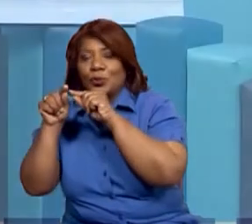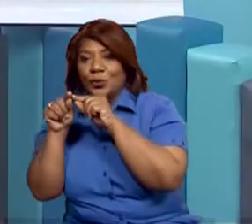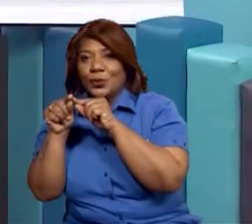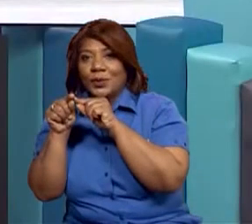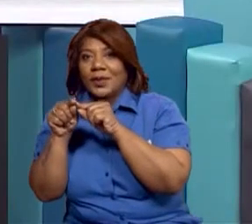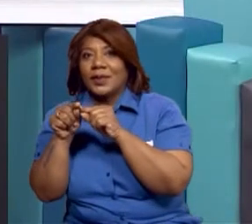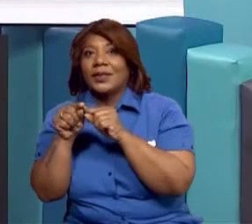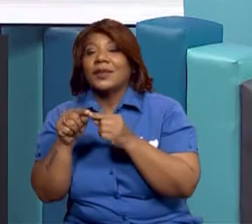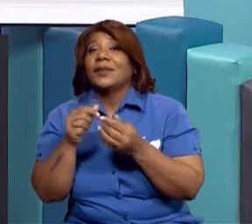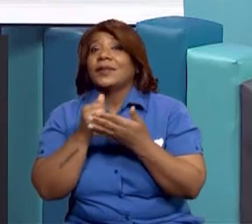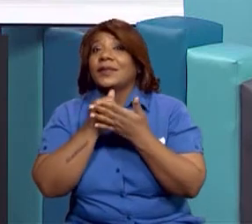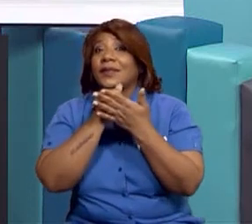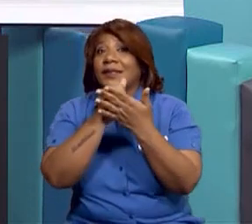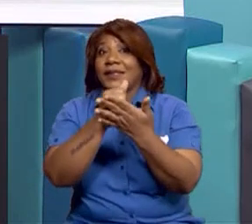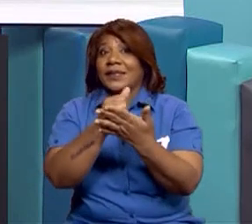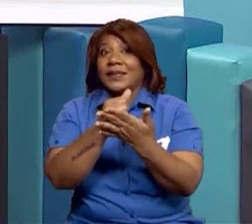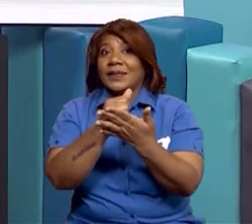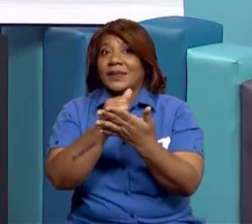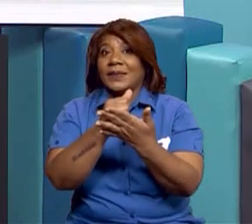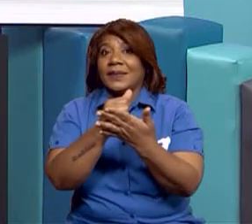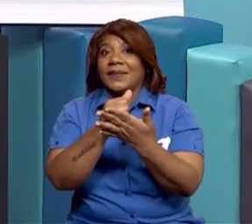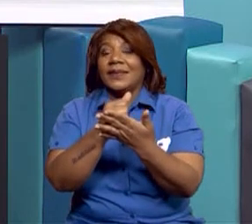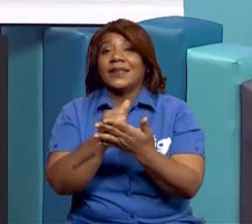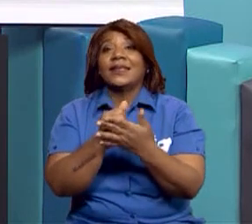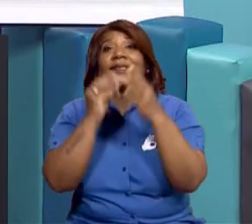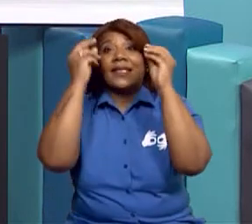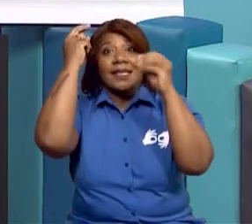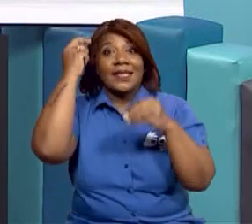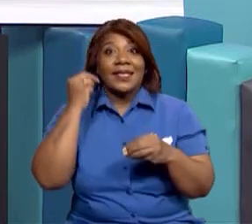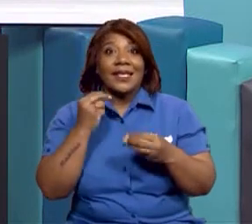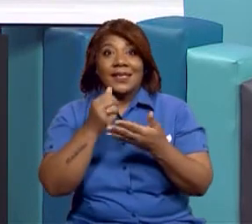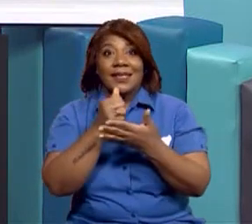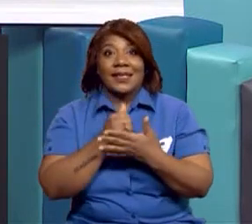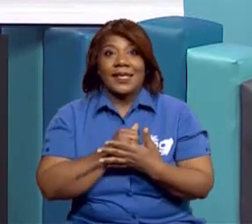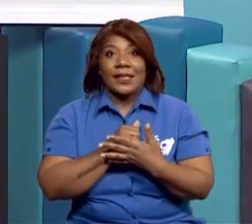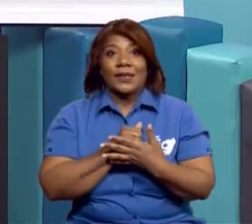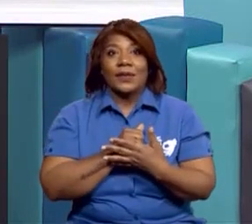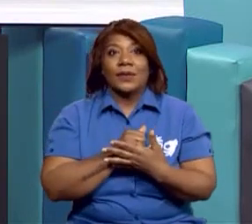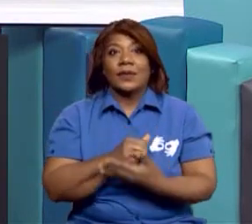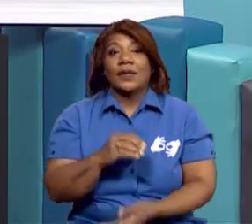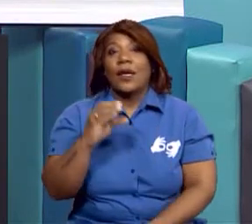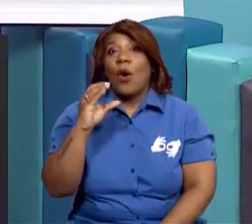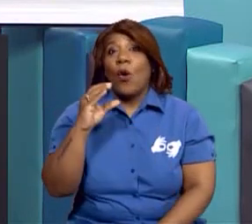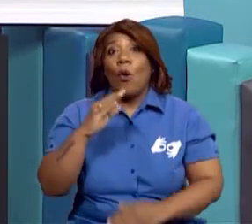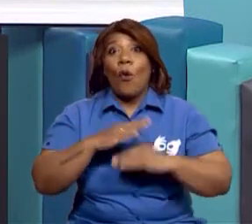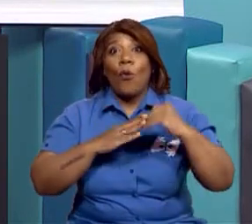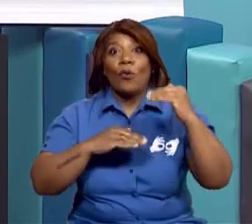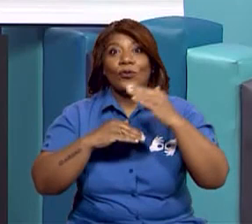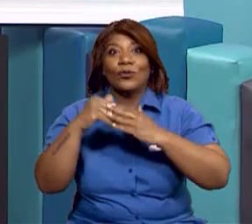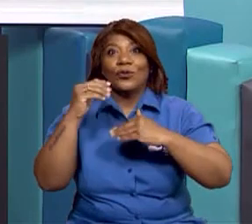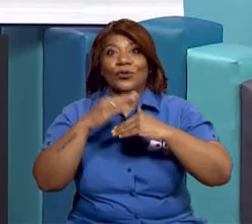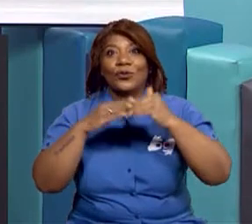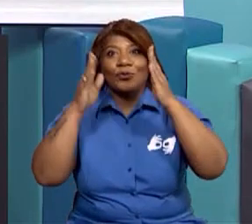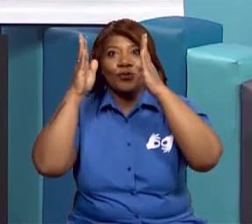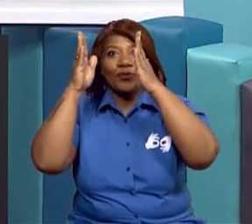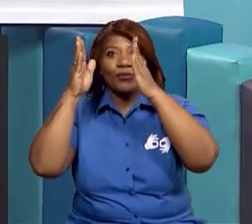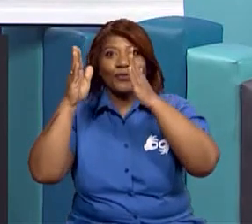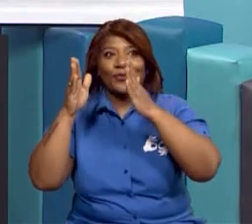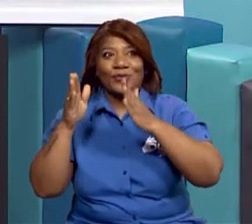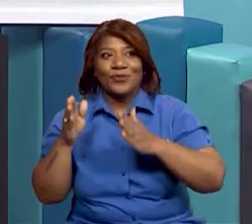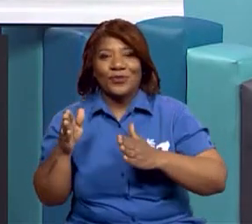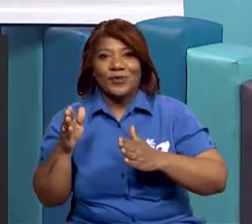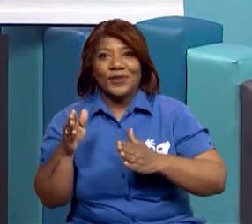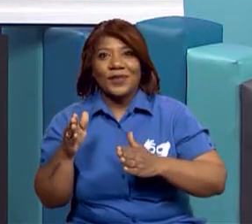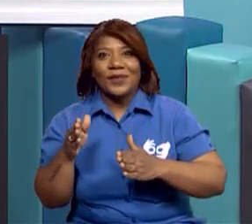di un inicio con qué palabra podría ir allí. Ok, que empieza con C, empieza con C, inicia con C. Y si te das cuenta